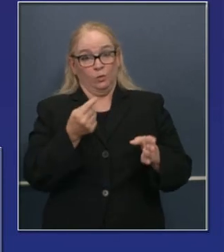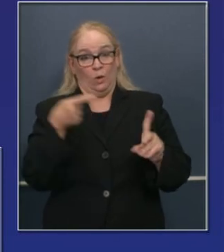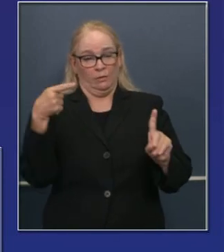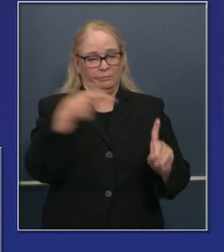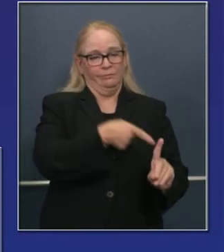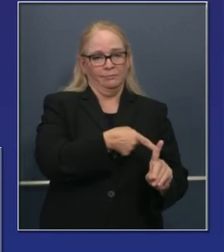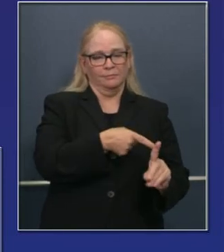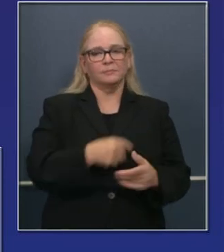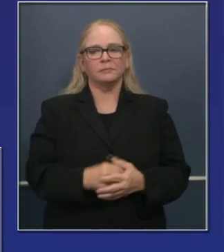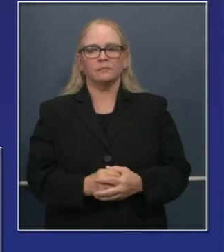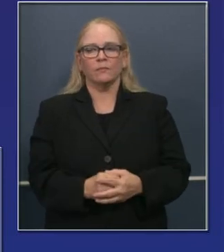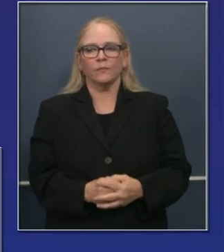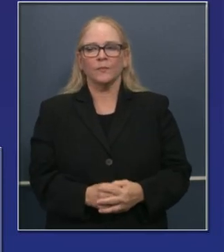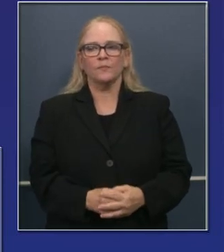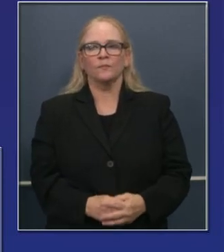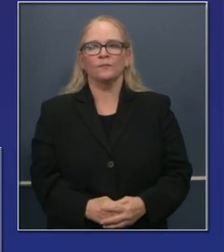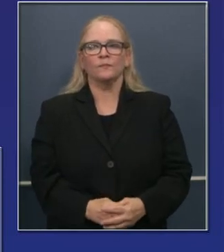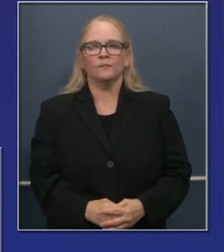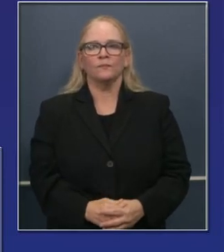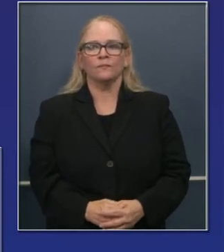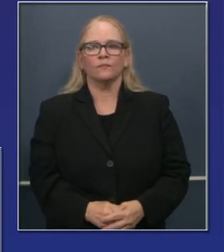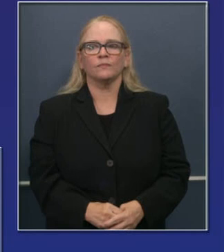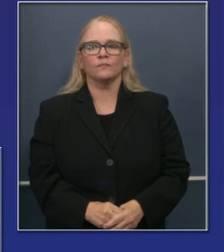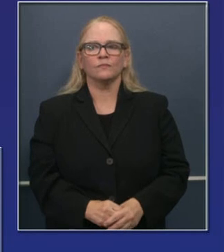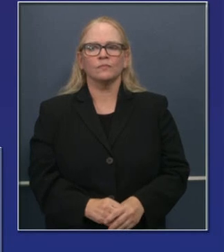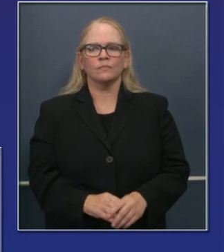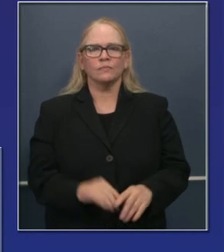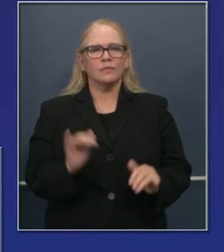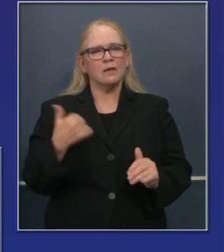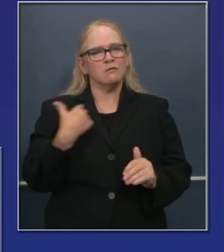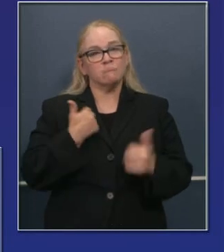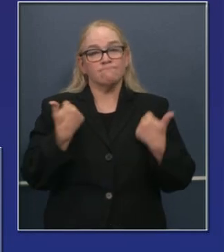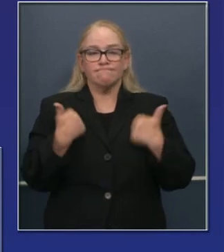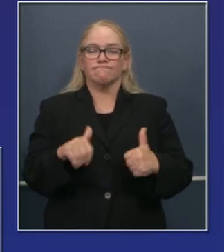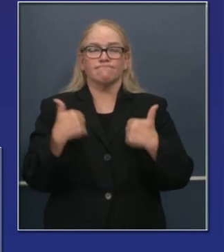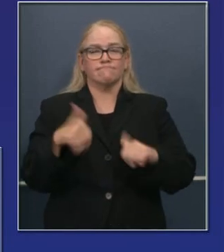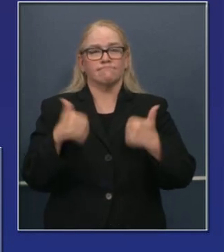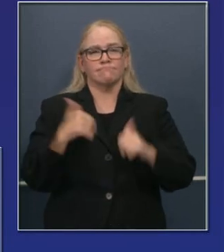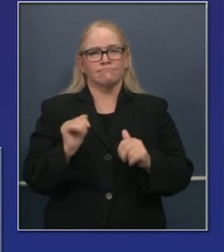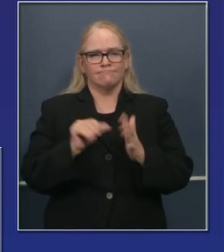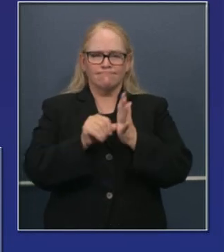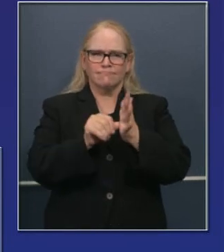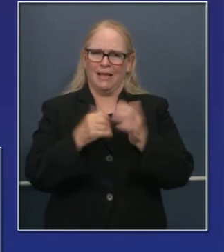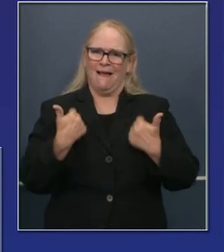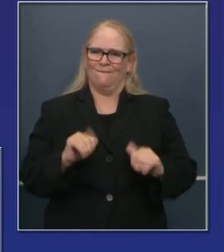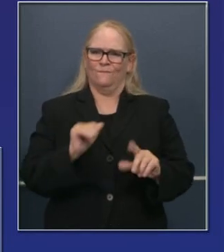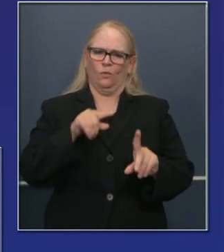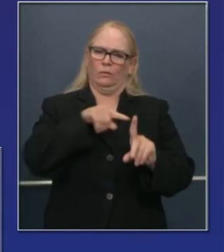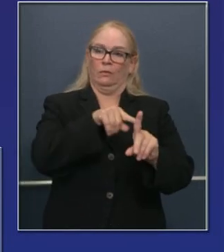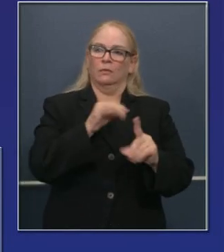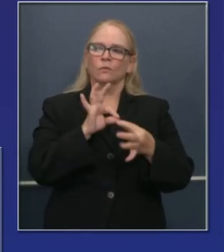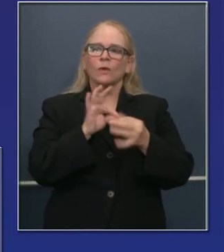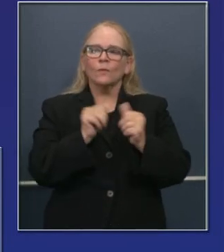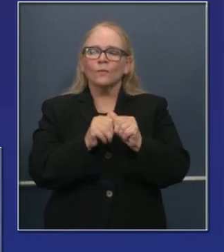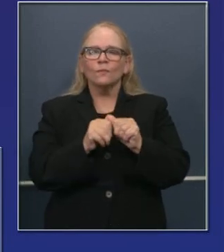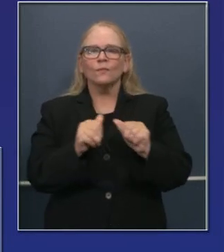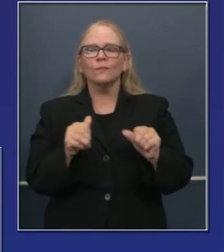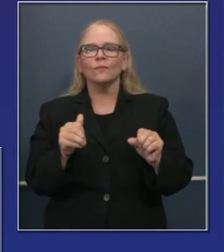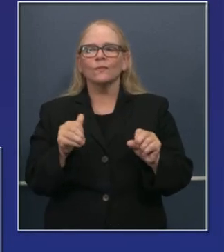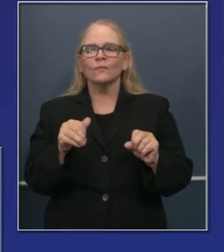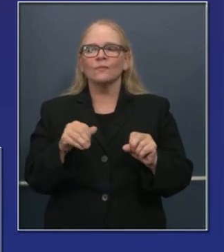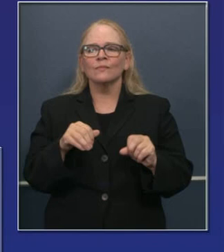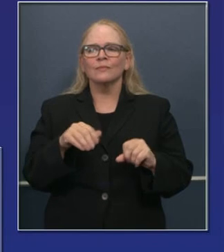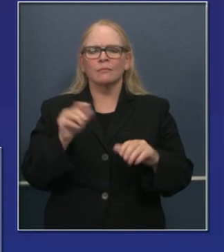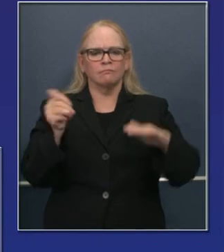tengamos un enfoque muy concentrado, pero bien concentrado en abordar estos problemas de aislamiento